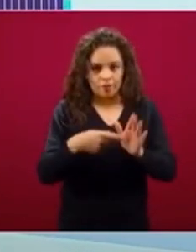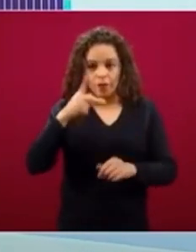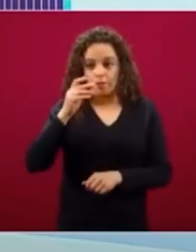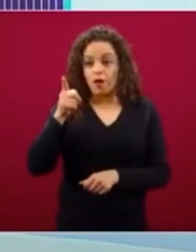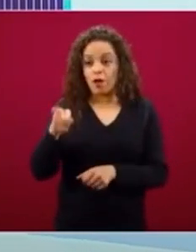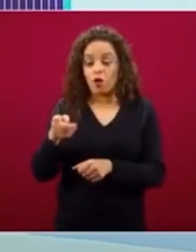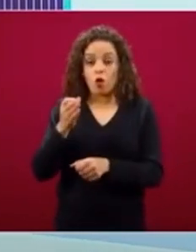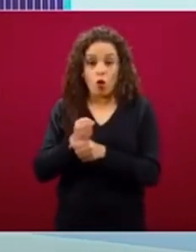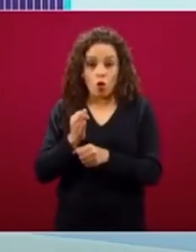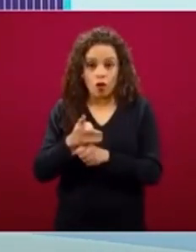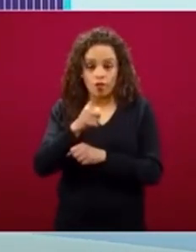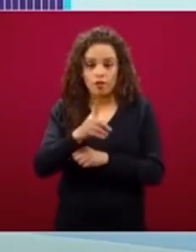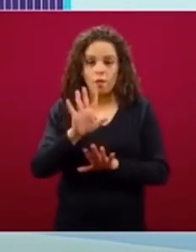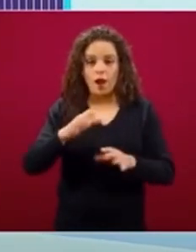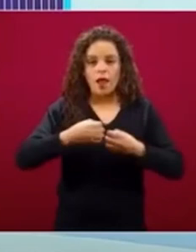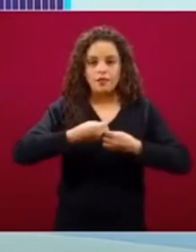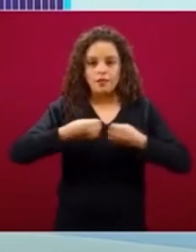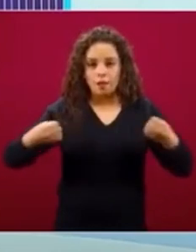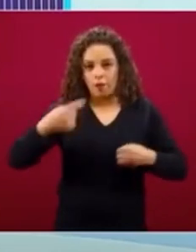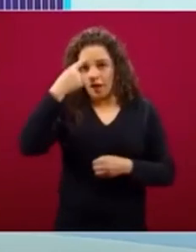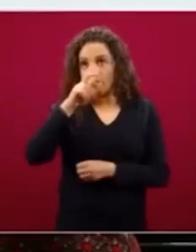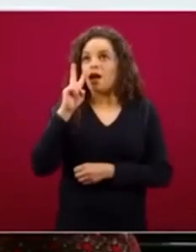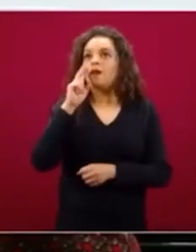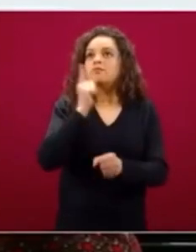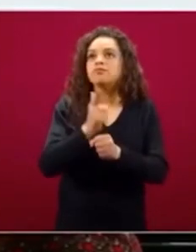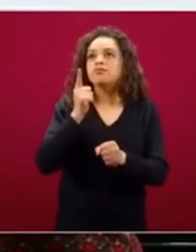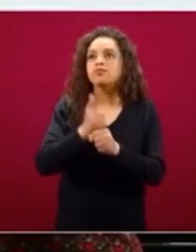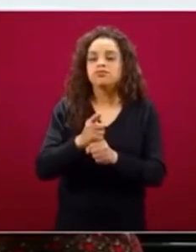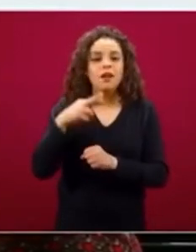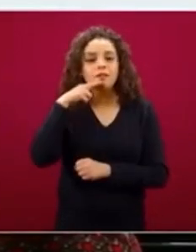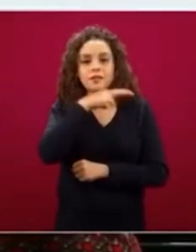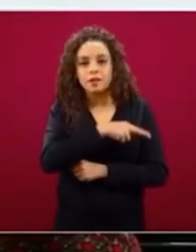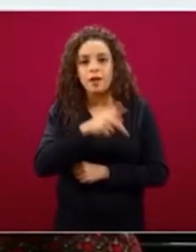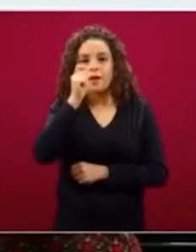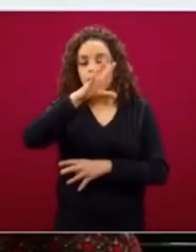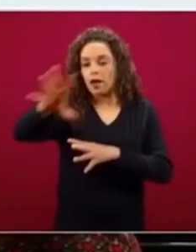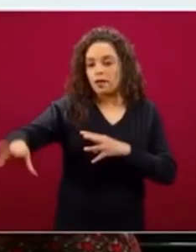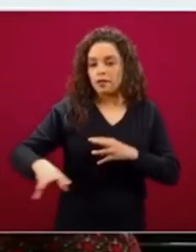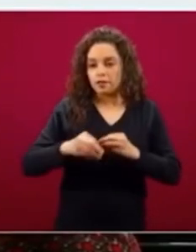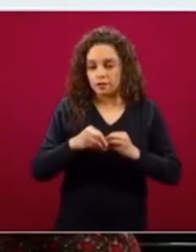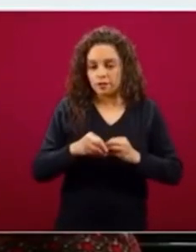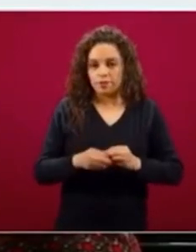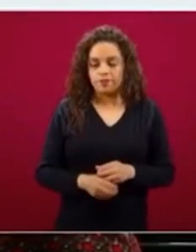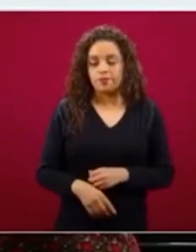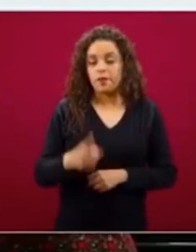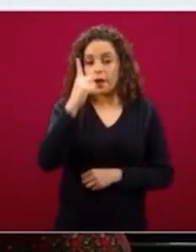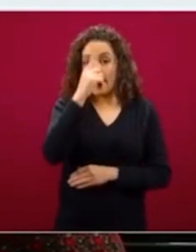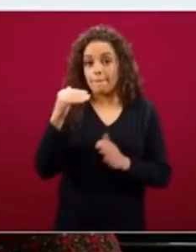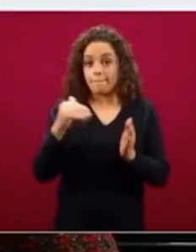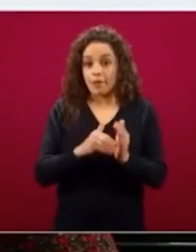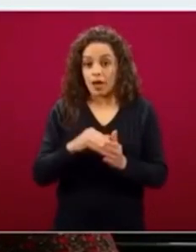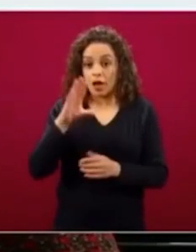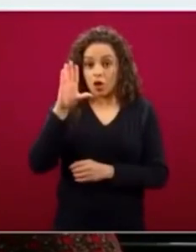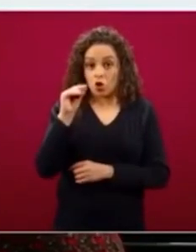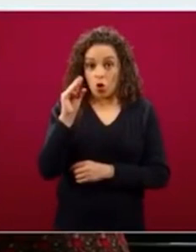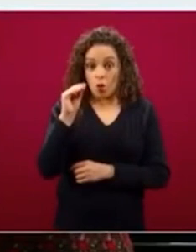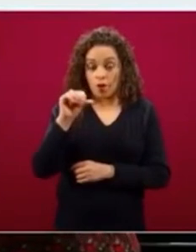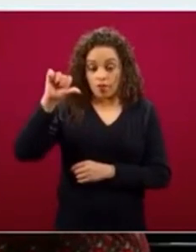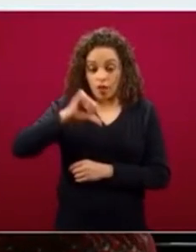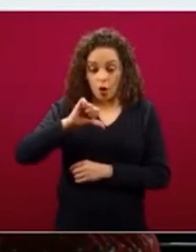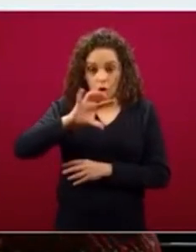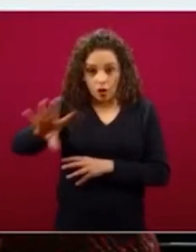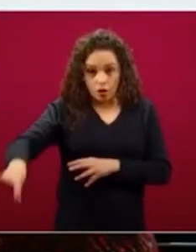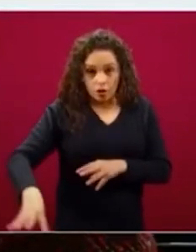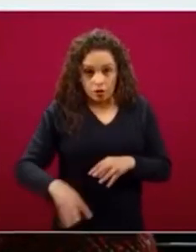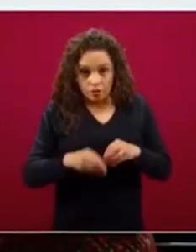para pronta identificación las que hoy estamos adicionando, estas mil 90 que estamos agregando